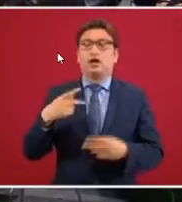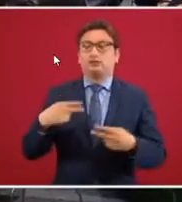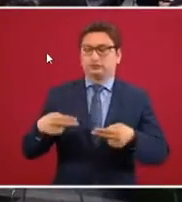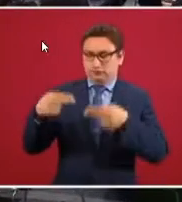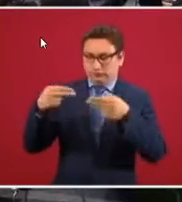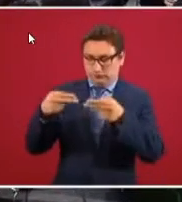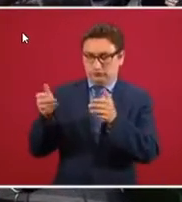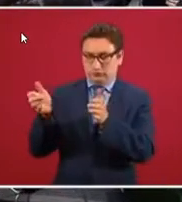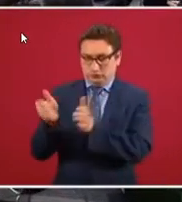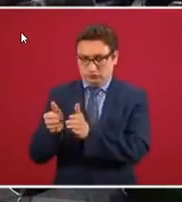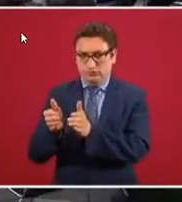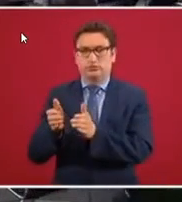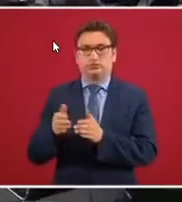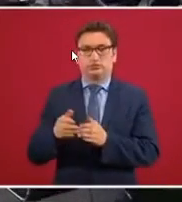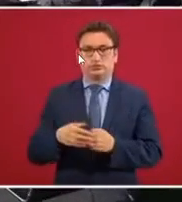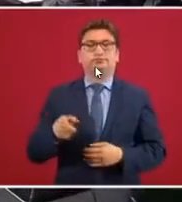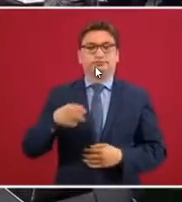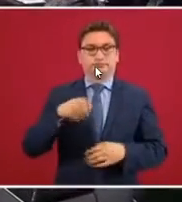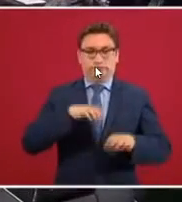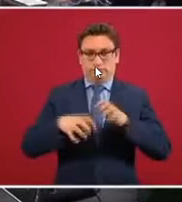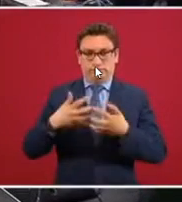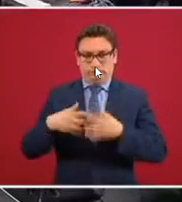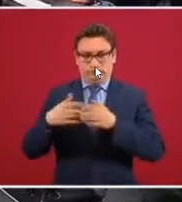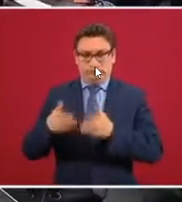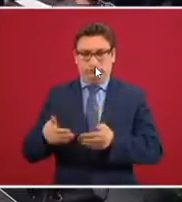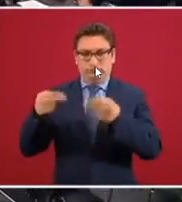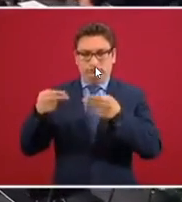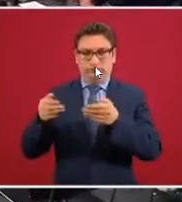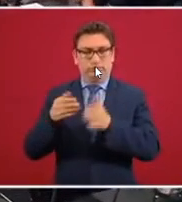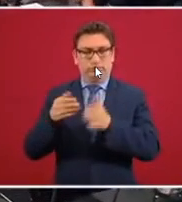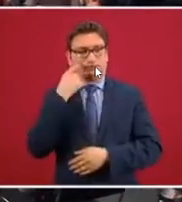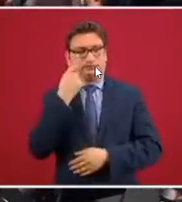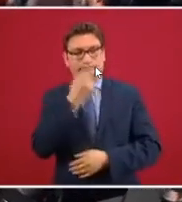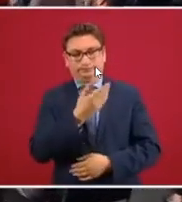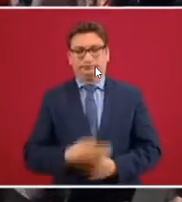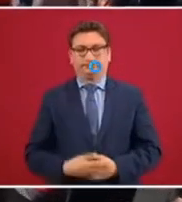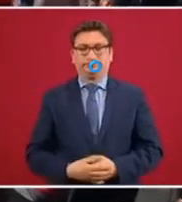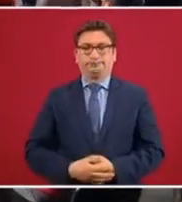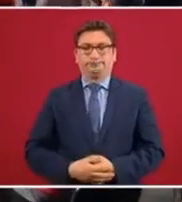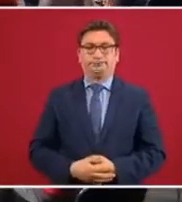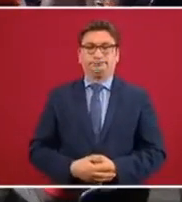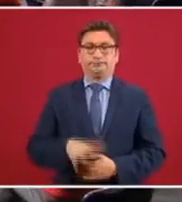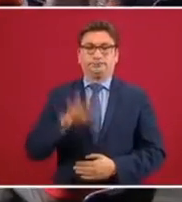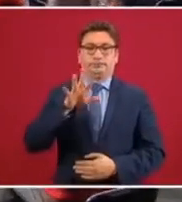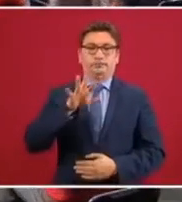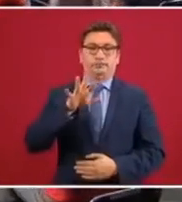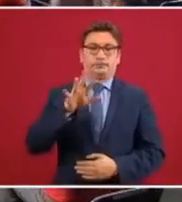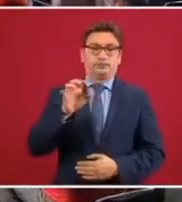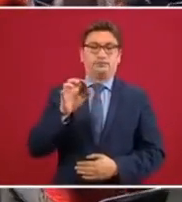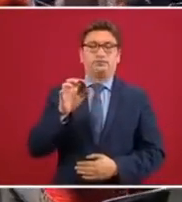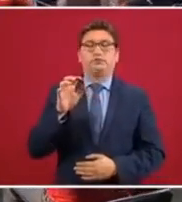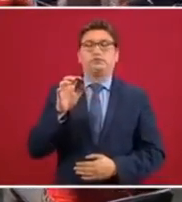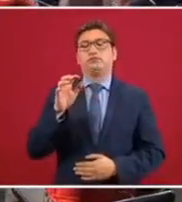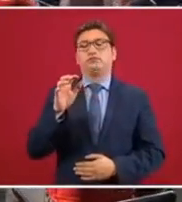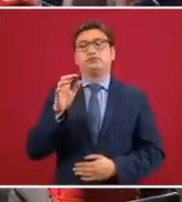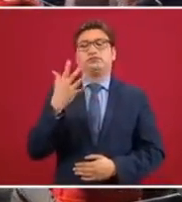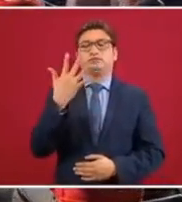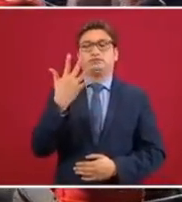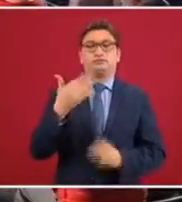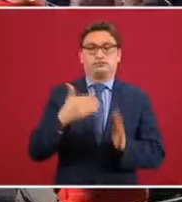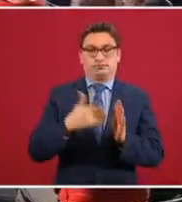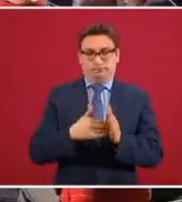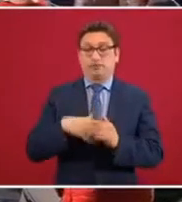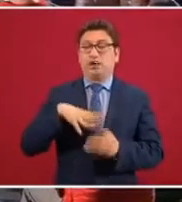empresarios, ahí están mil, 505 mil. Y hay un registro,